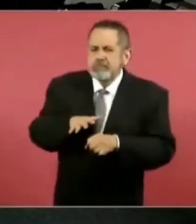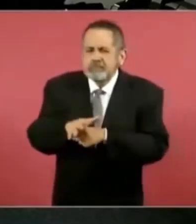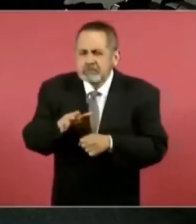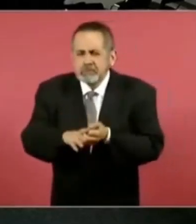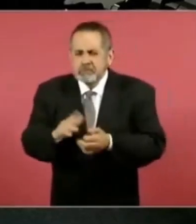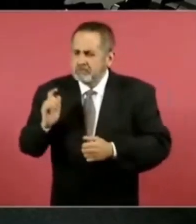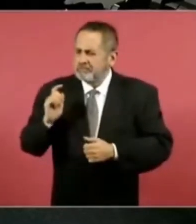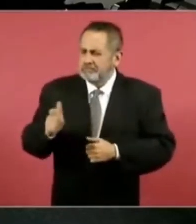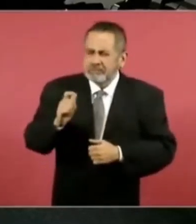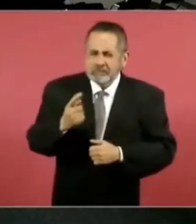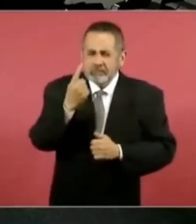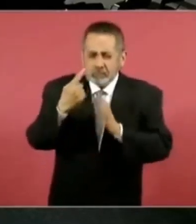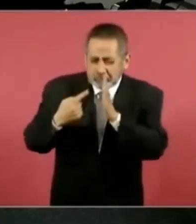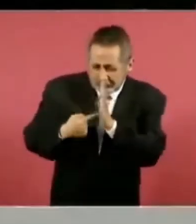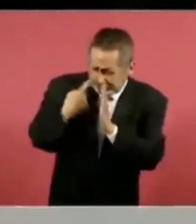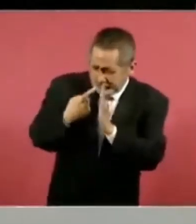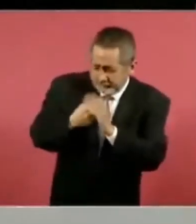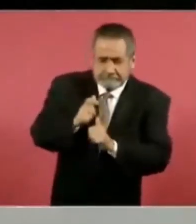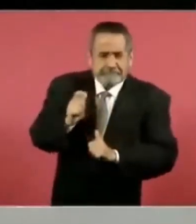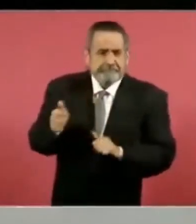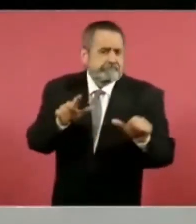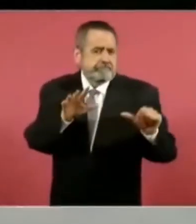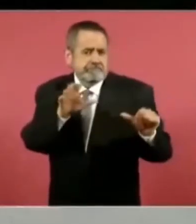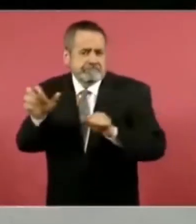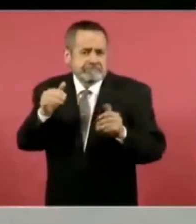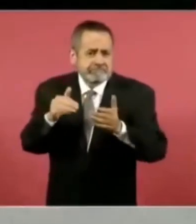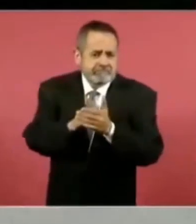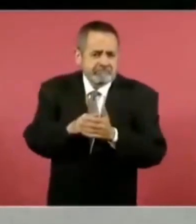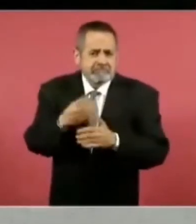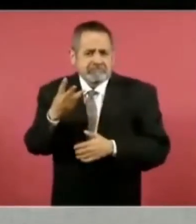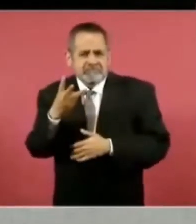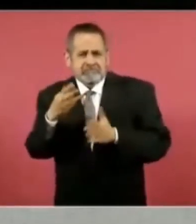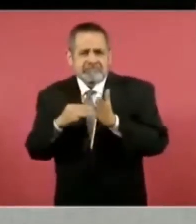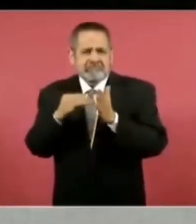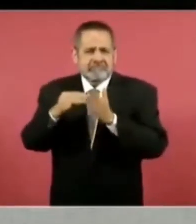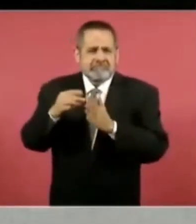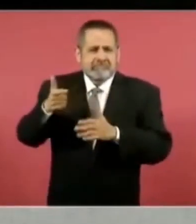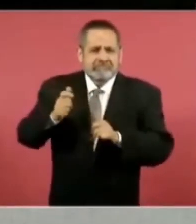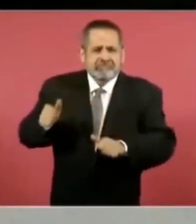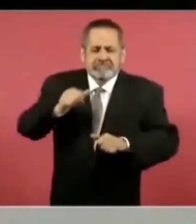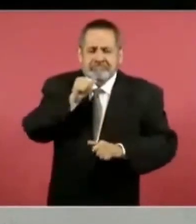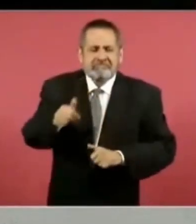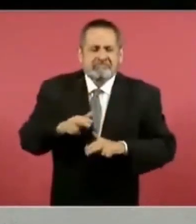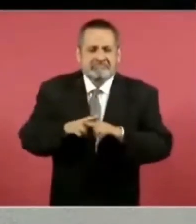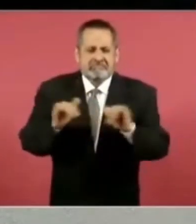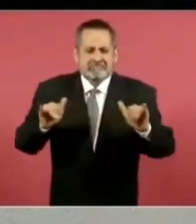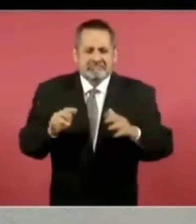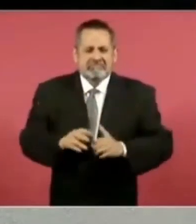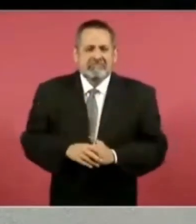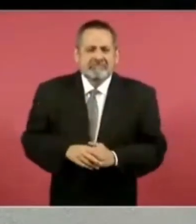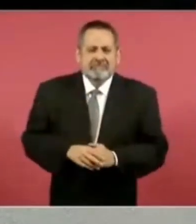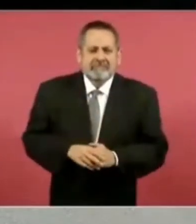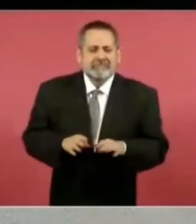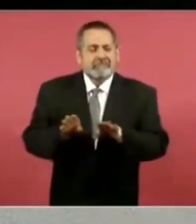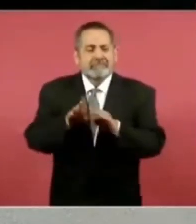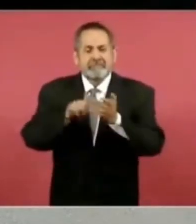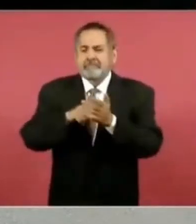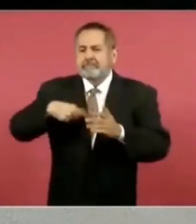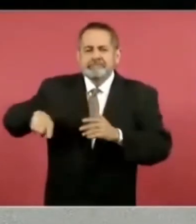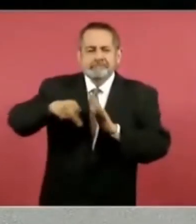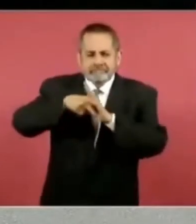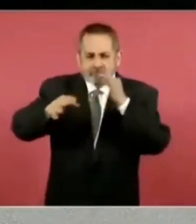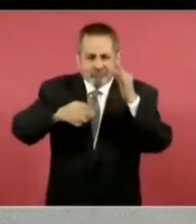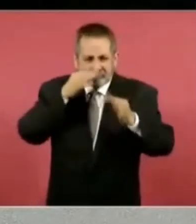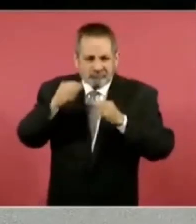paga por un solo trabajo? 600 mil o hasta 3 millones de pesos. Absolutamente ninguno. Los periodistas, los